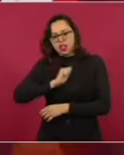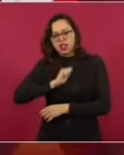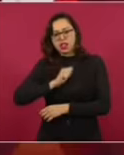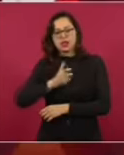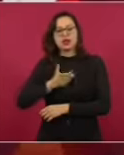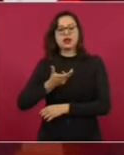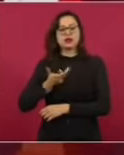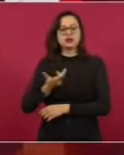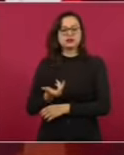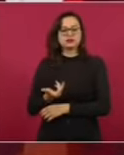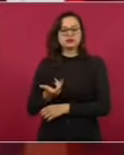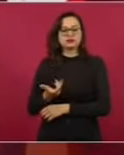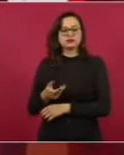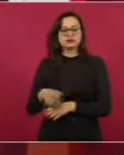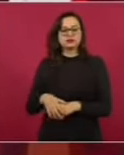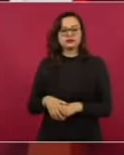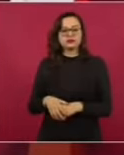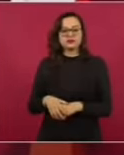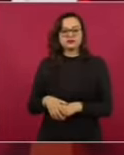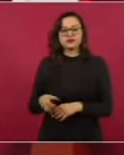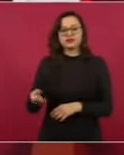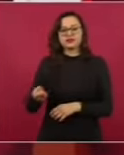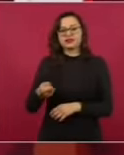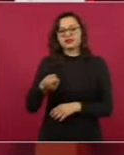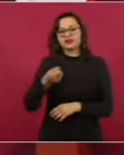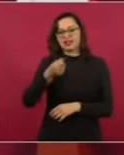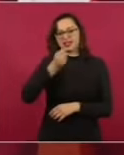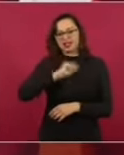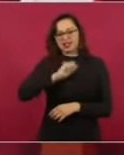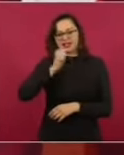Me dijo que eran las paletas payaso,